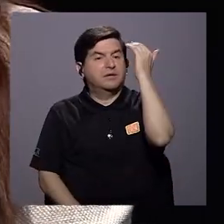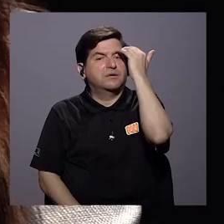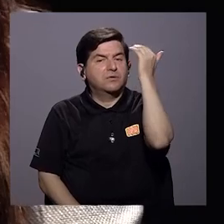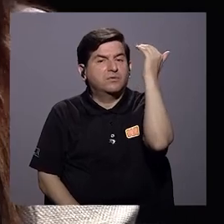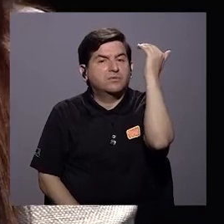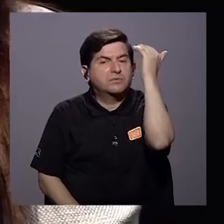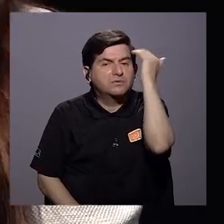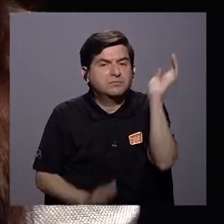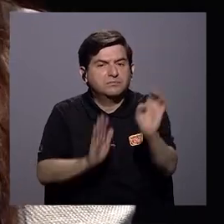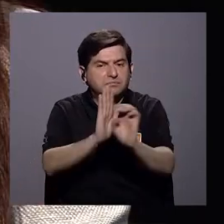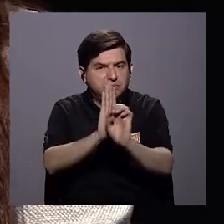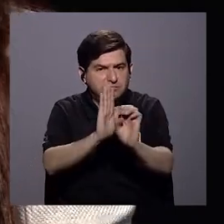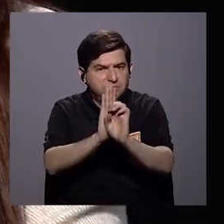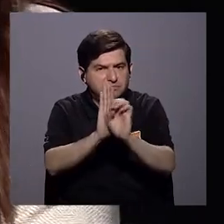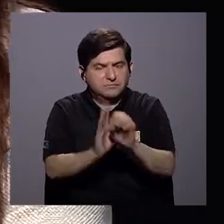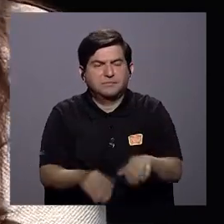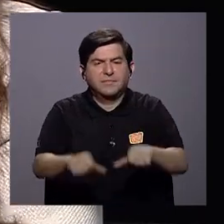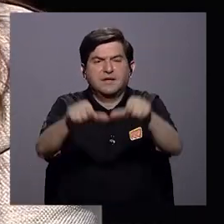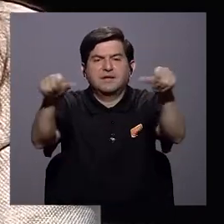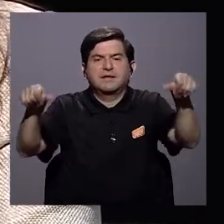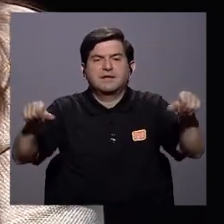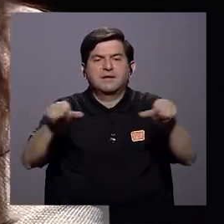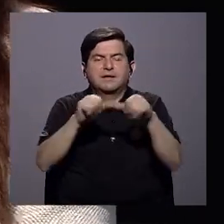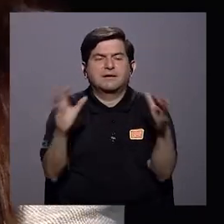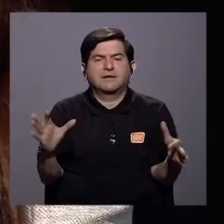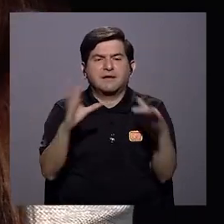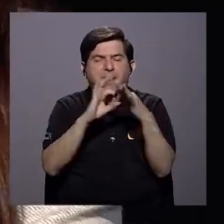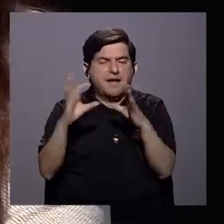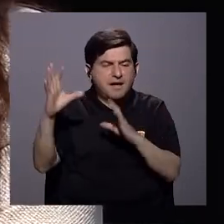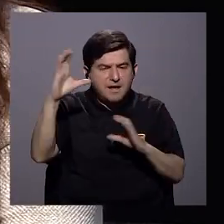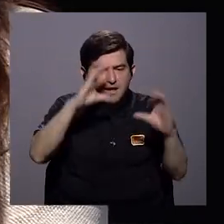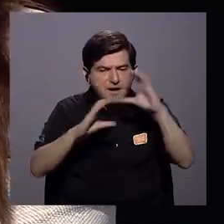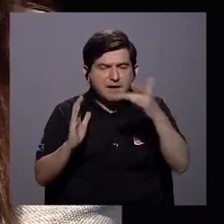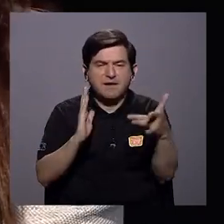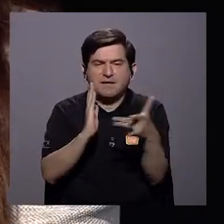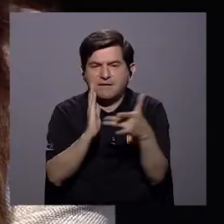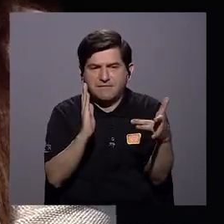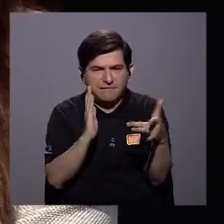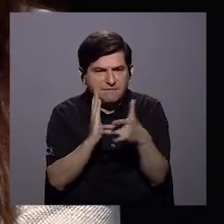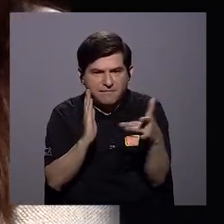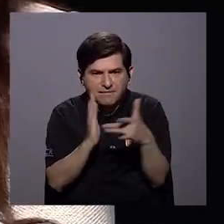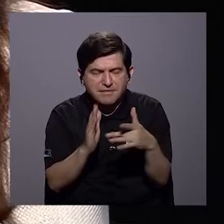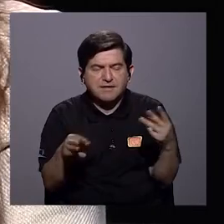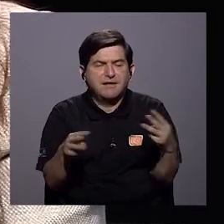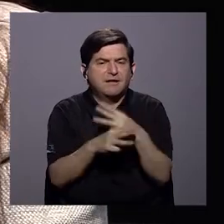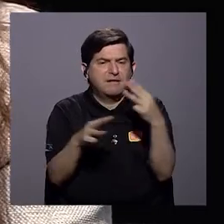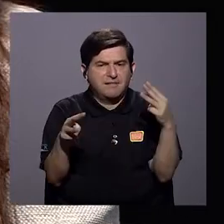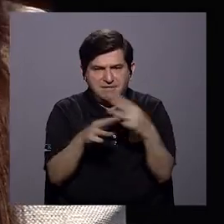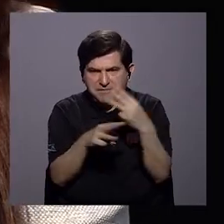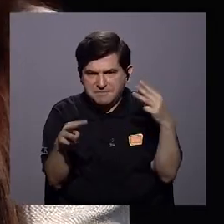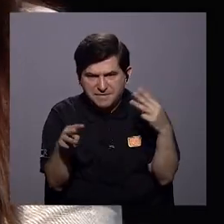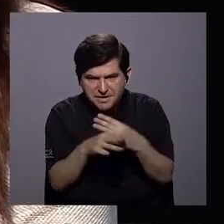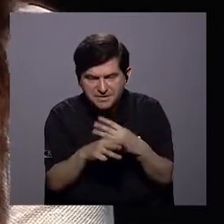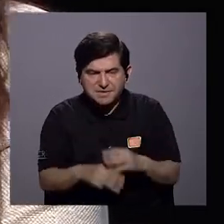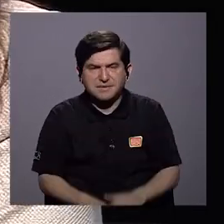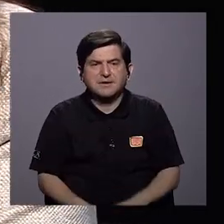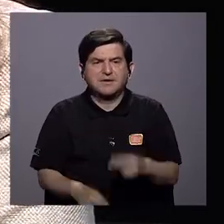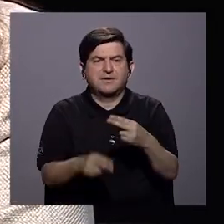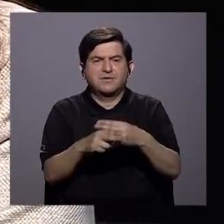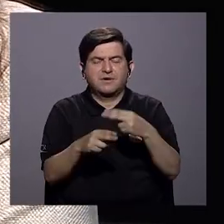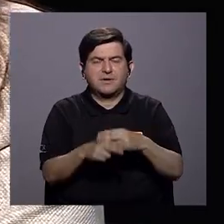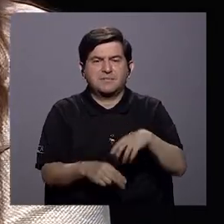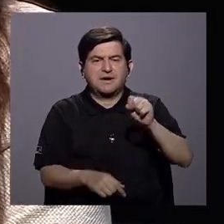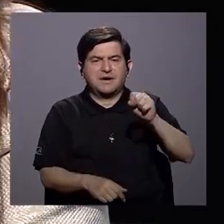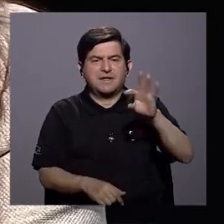conocimiento, por ejemplo, en áreas más vinculadas a la ciencia, a la tecnología, a la matemática, lo que llamamos